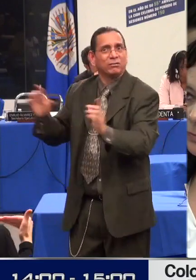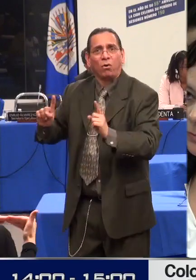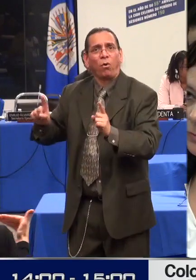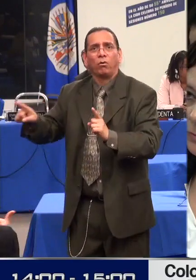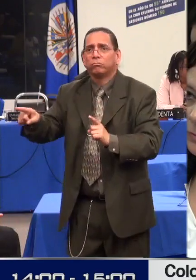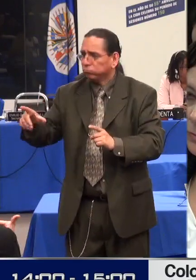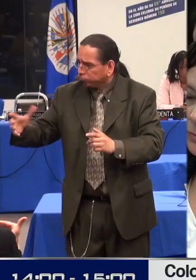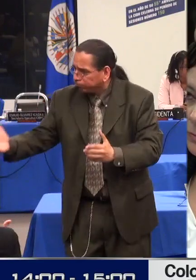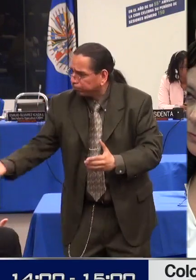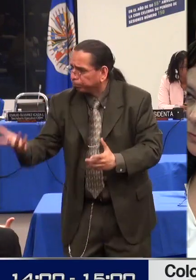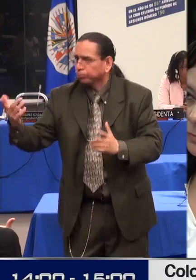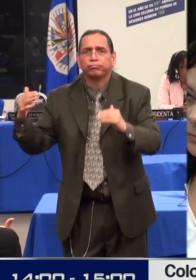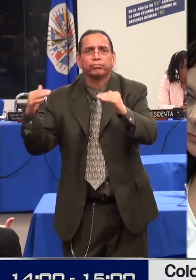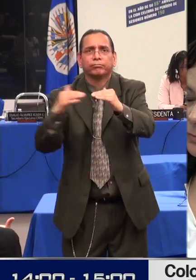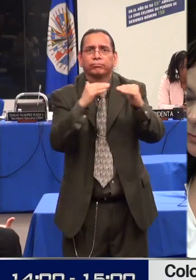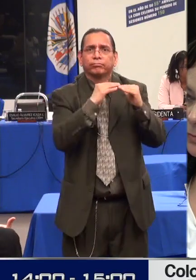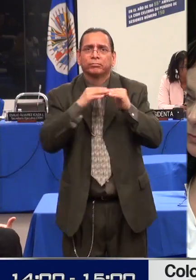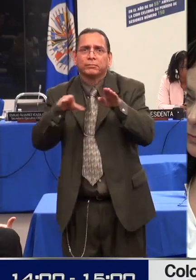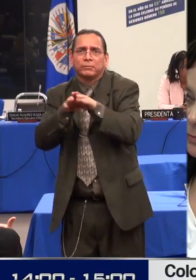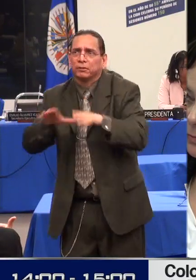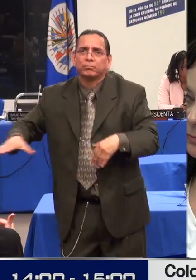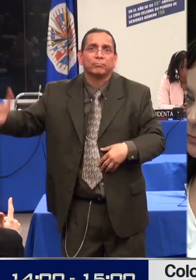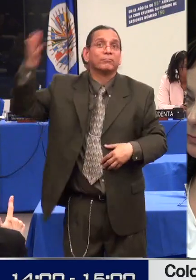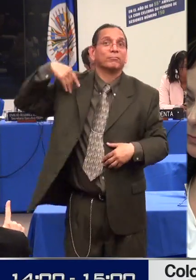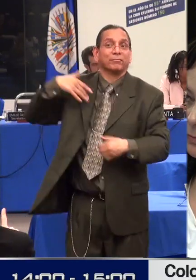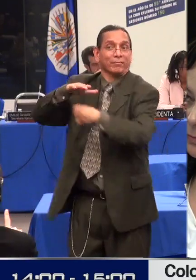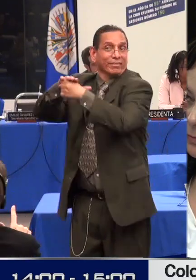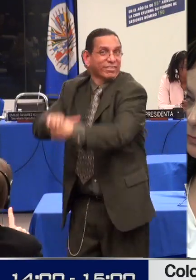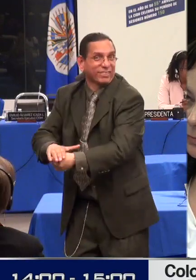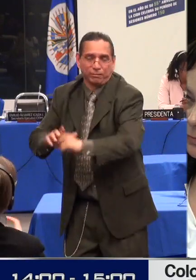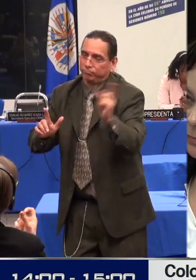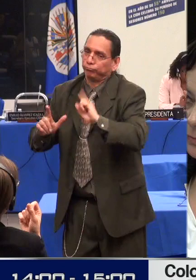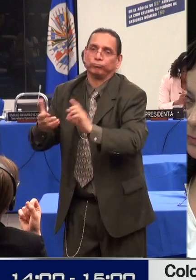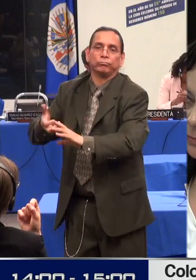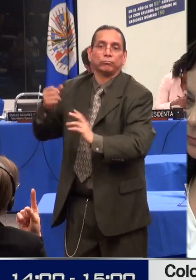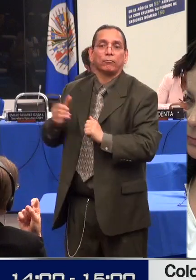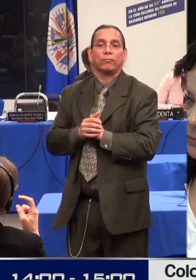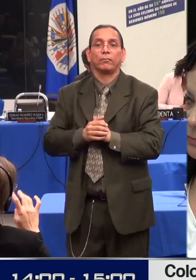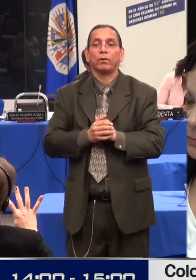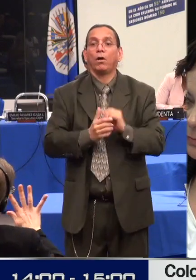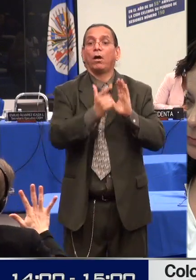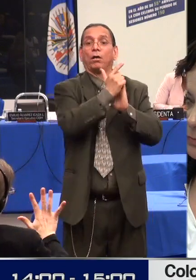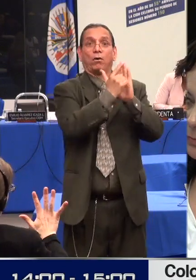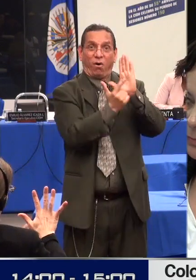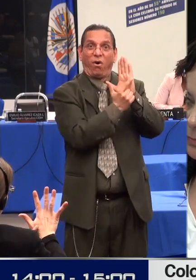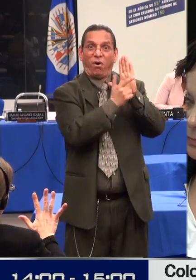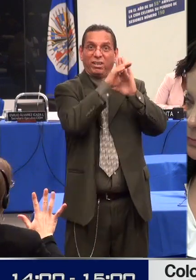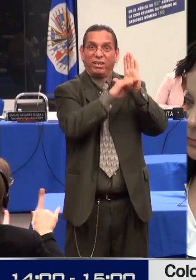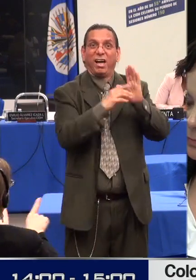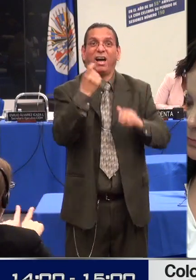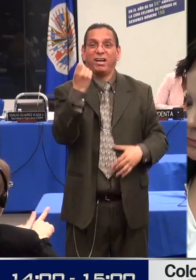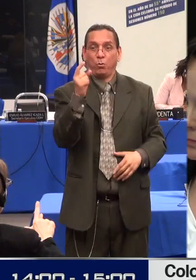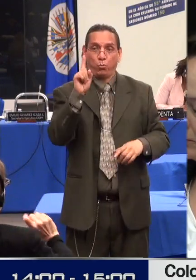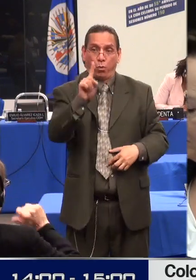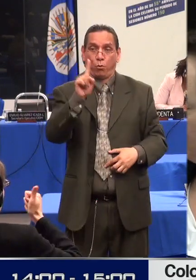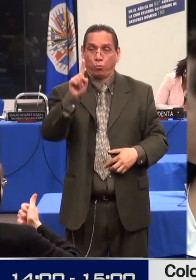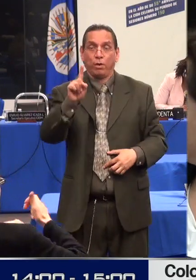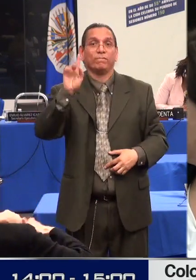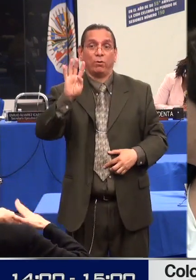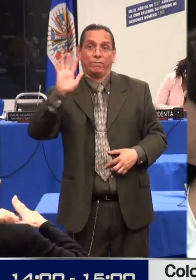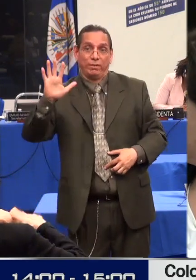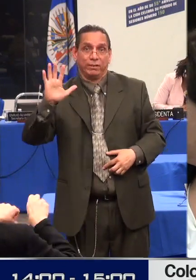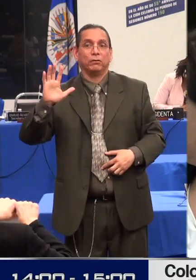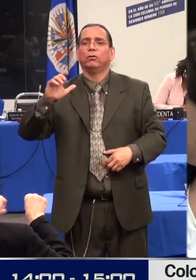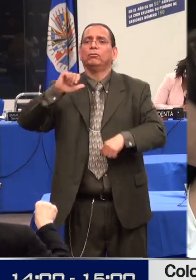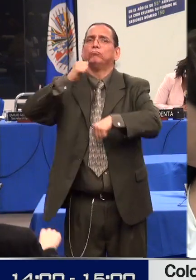1145-2007 que organizó el Sistema Nacional de Discapacidad y con la Ley 1346 de 2009, por la cual